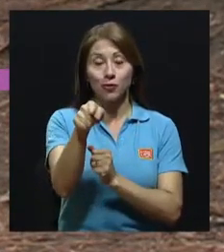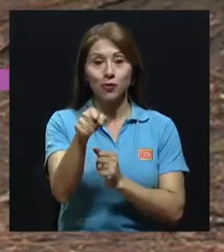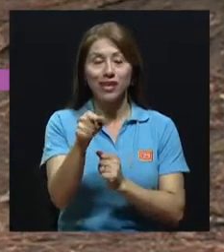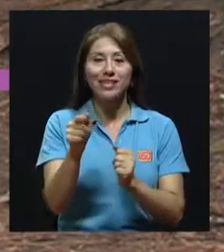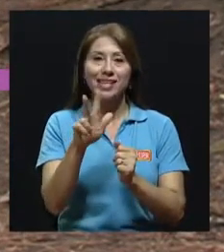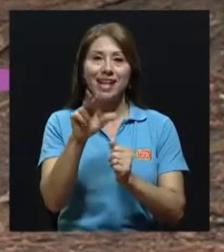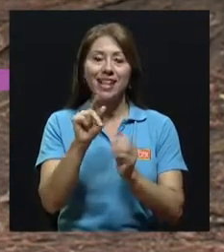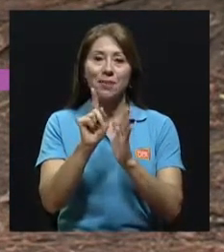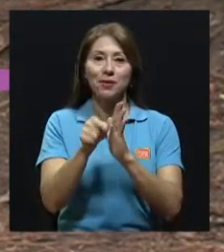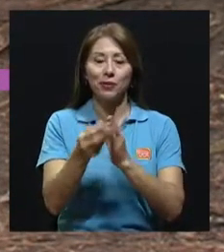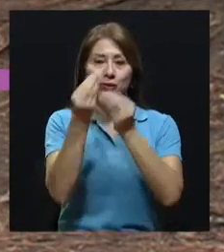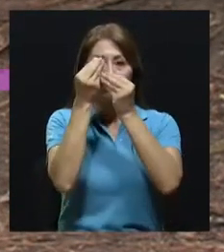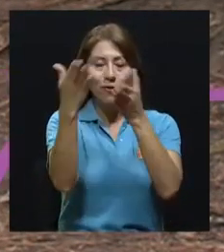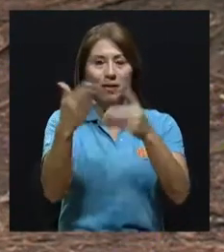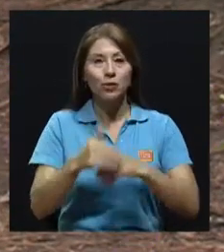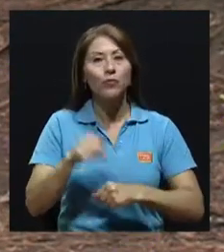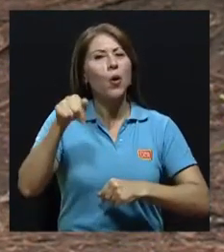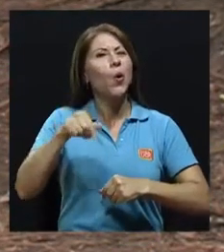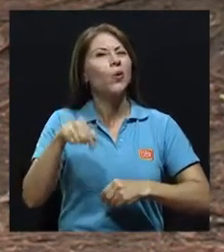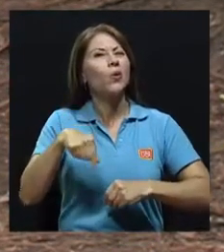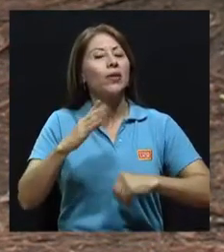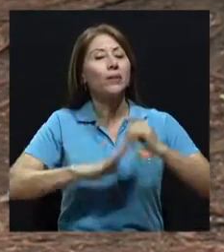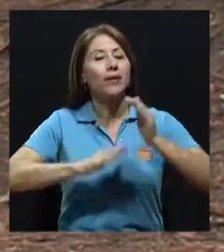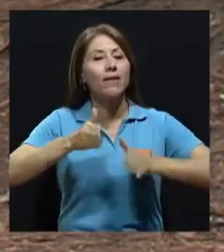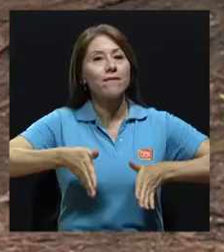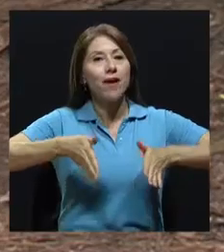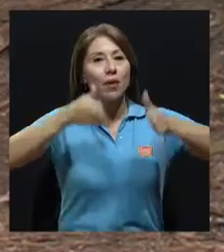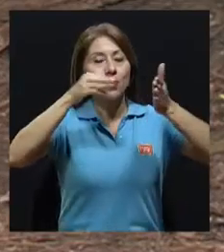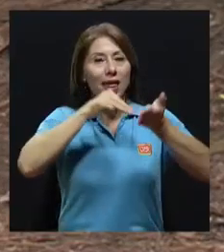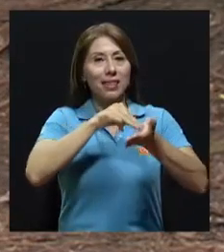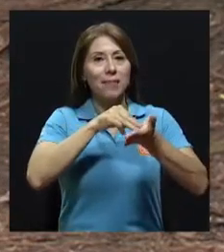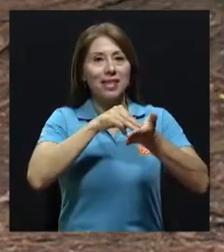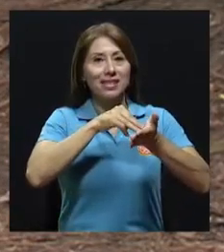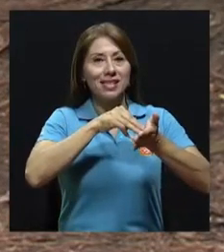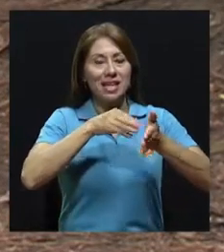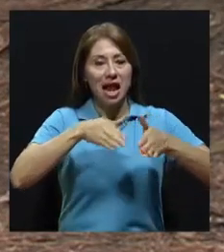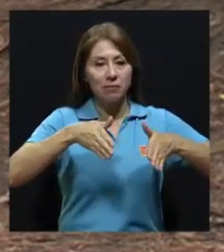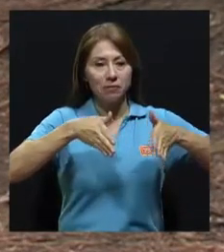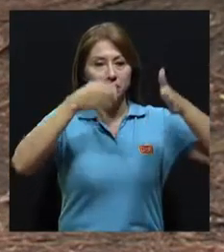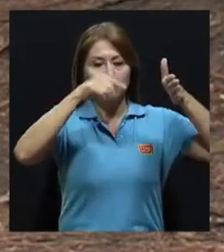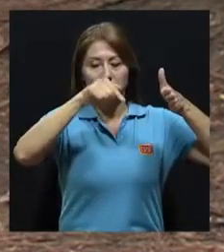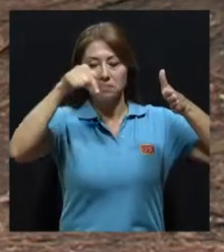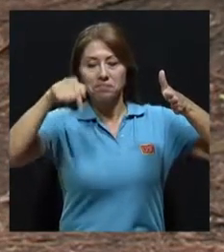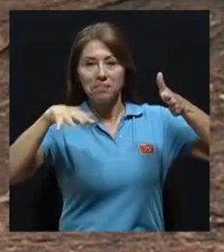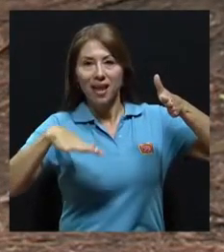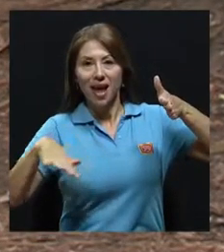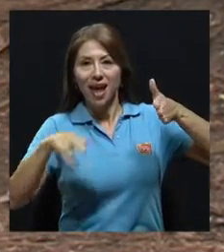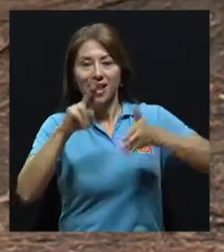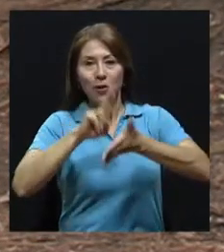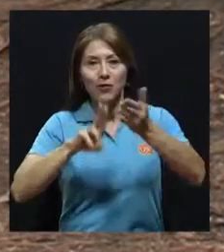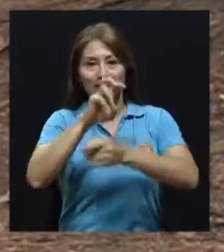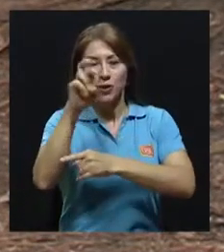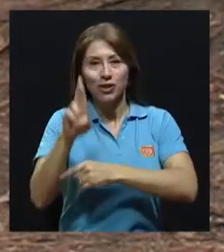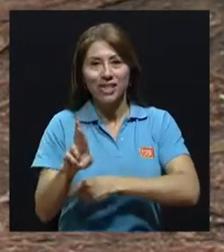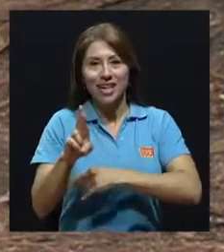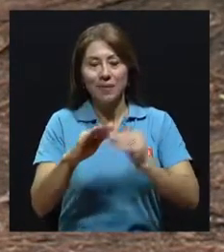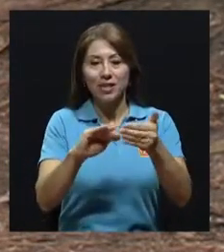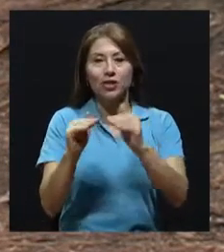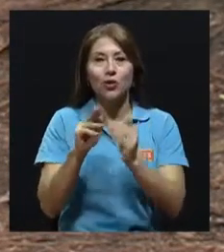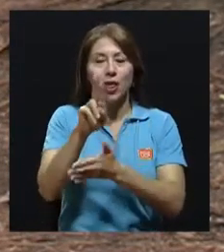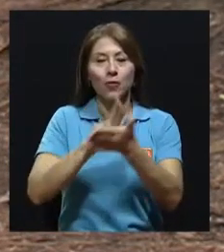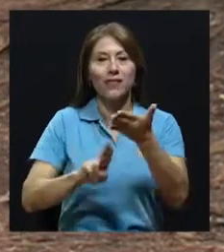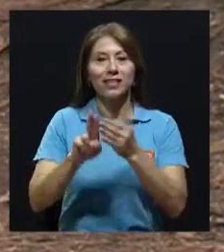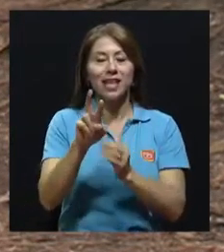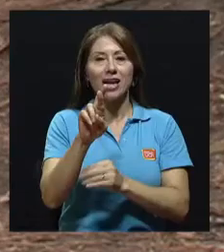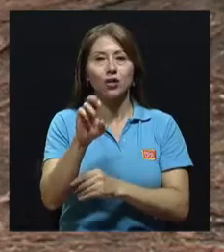minutos de información. Hoy nos ubicamos desde las afueras de la Facultad de Medicina aquí en la Universidad de Costa Rica, en la ciudad universitaria